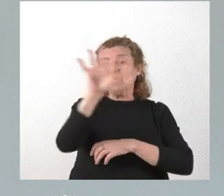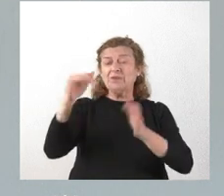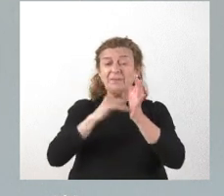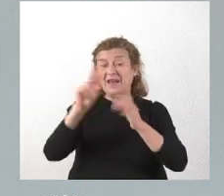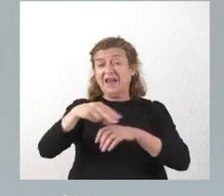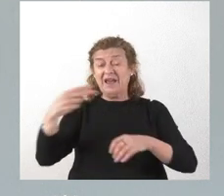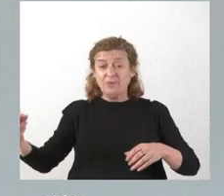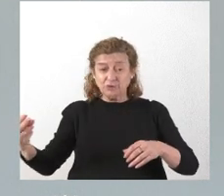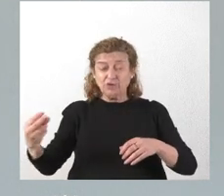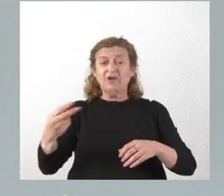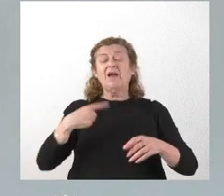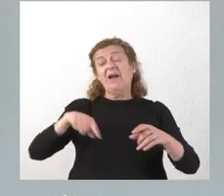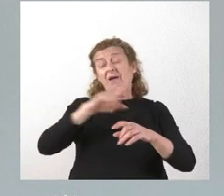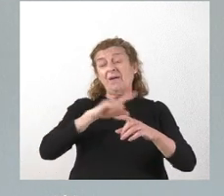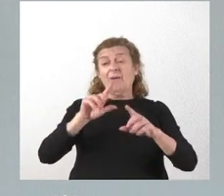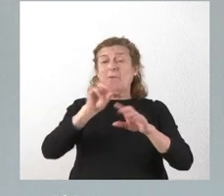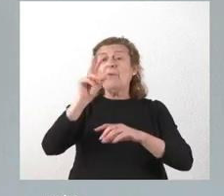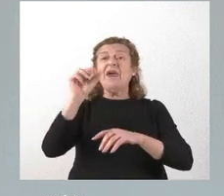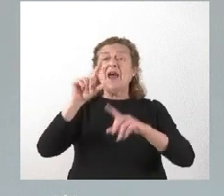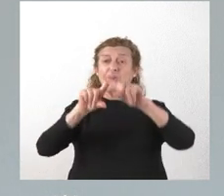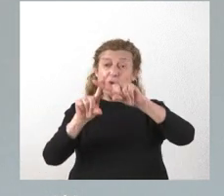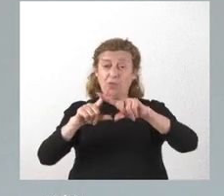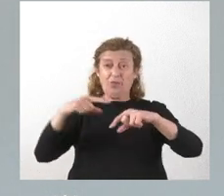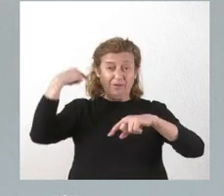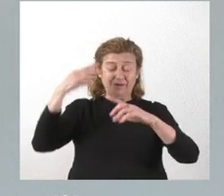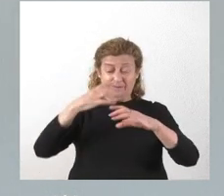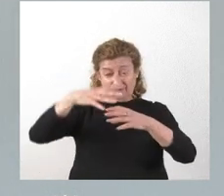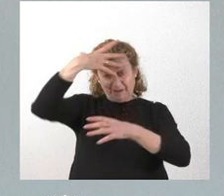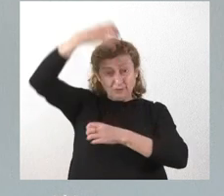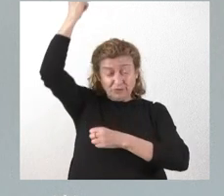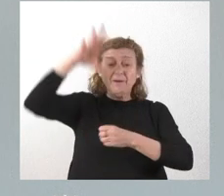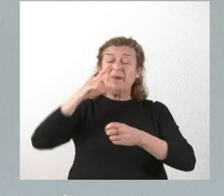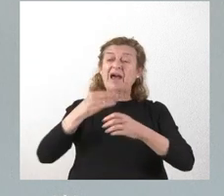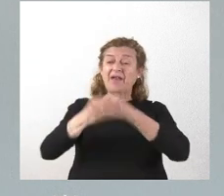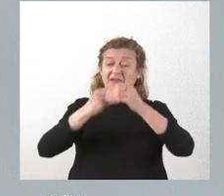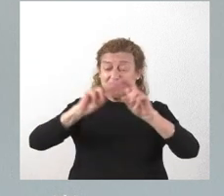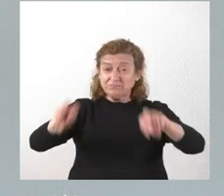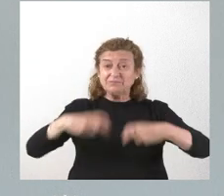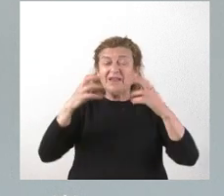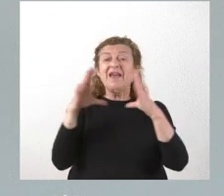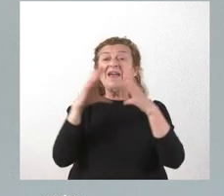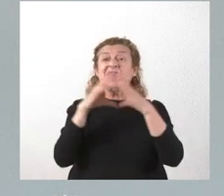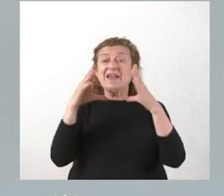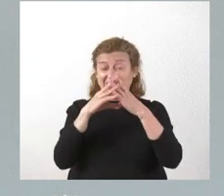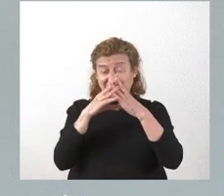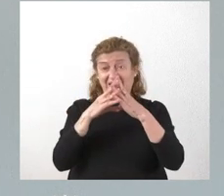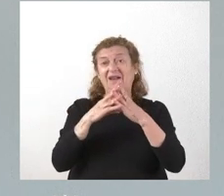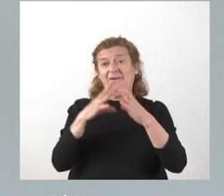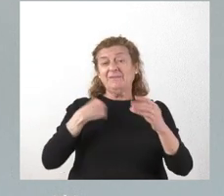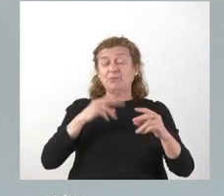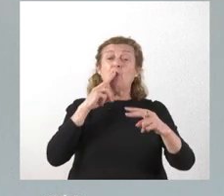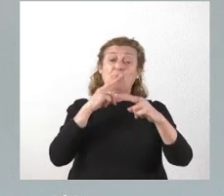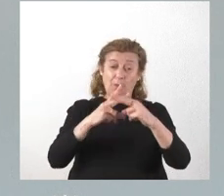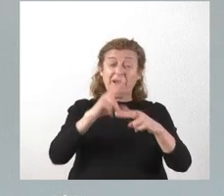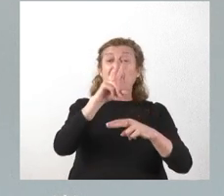a la cofrería de la Santa Veracruz en Valladolid para la rehabilitación y la restauración de la iglesia penitencial que lleva